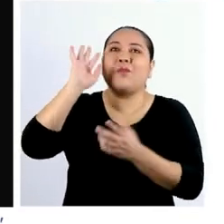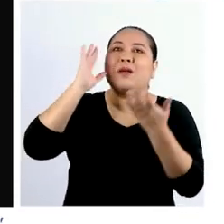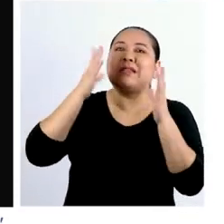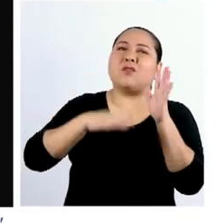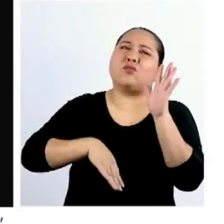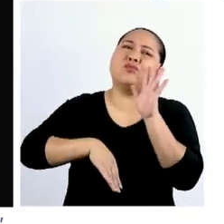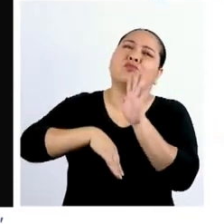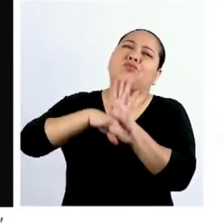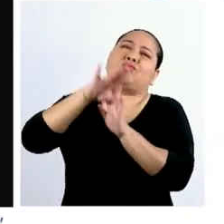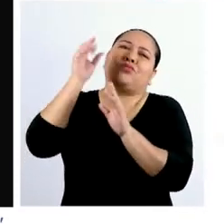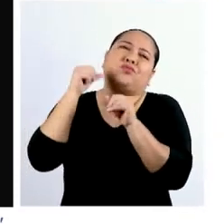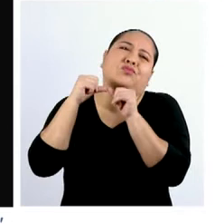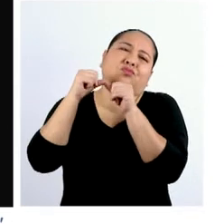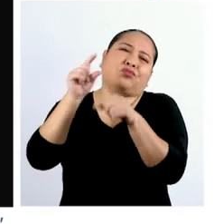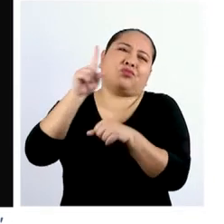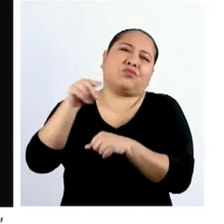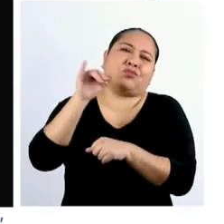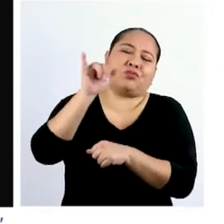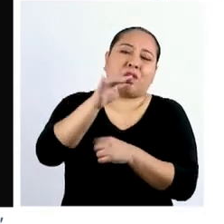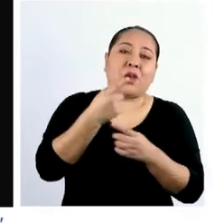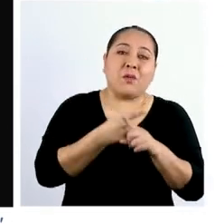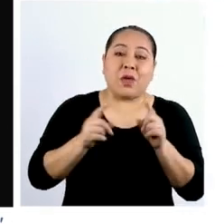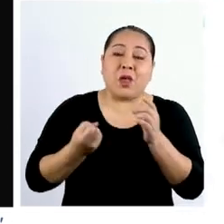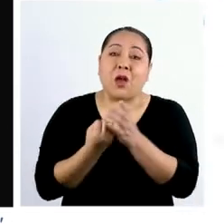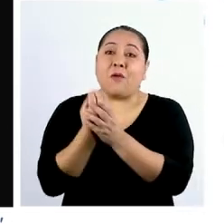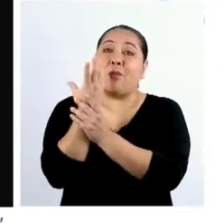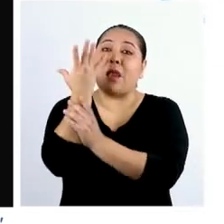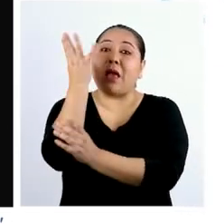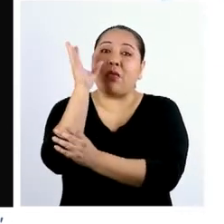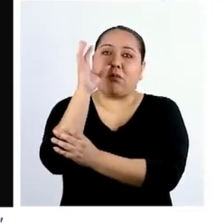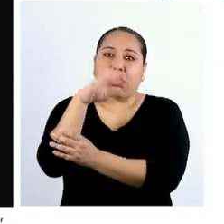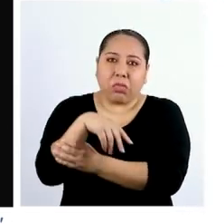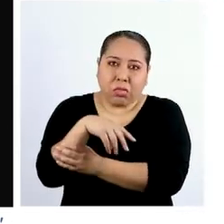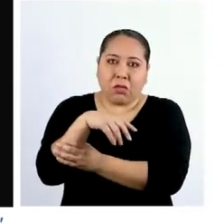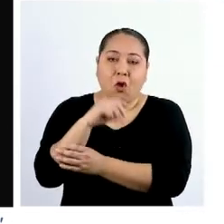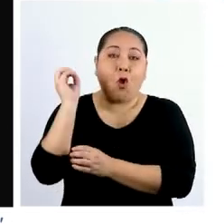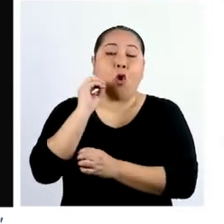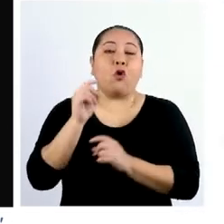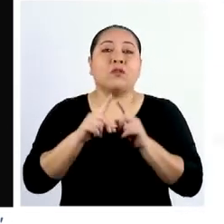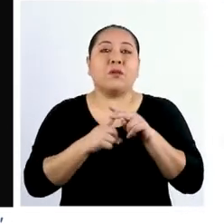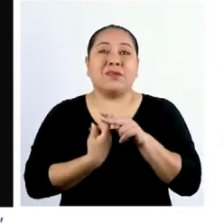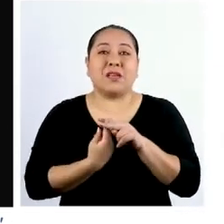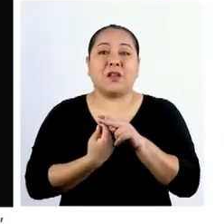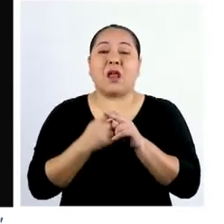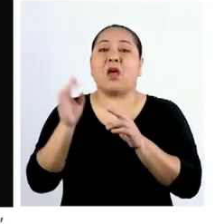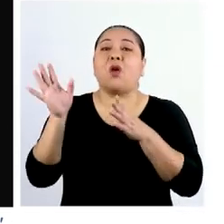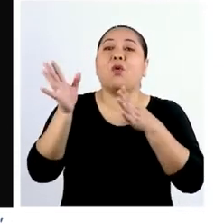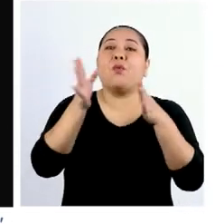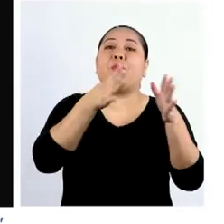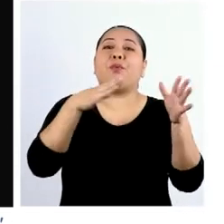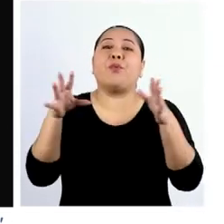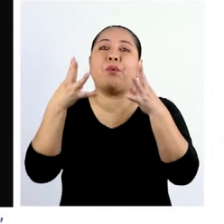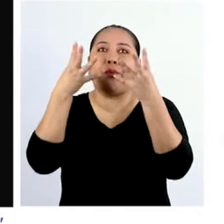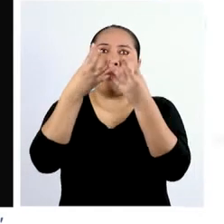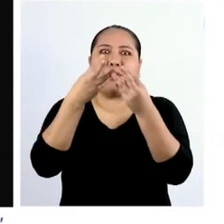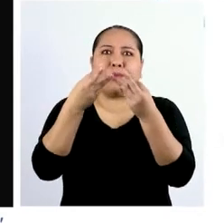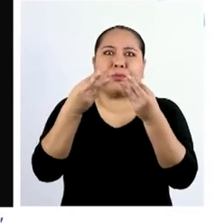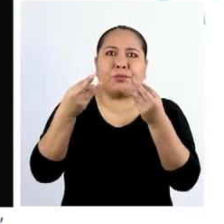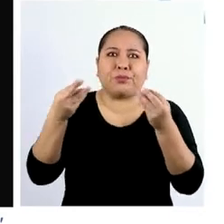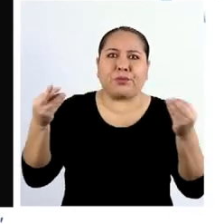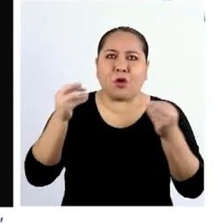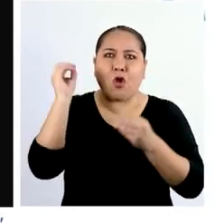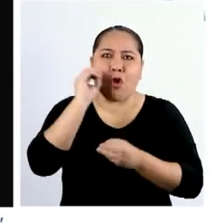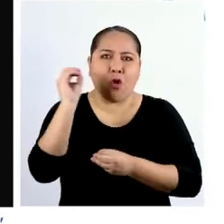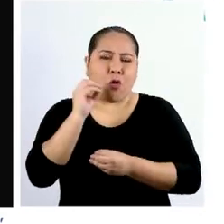algo infinito. Pero si desaparecieran las plantas fotosintéticas, o si comenzara a disminuir el aire que podemos respirar,